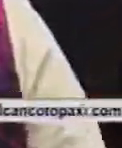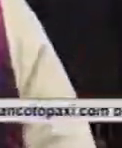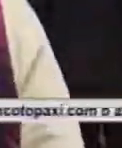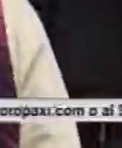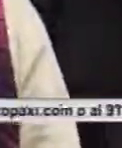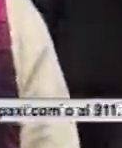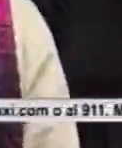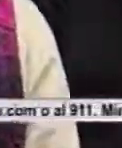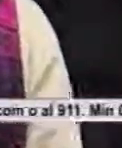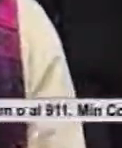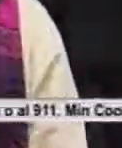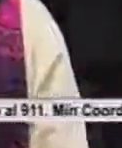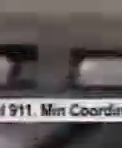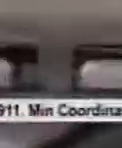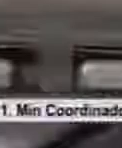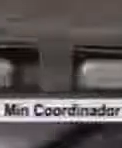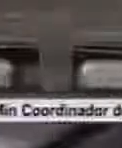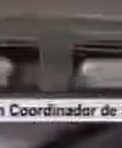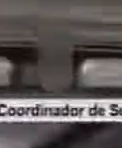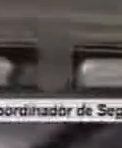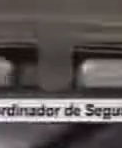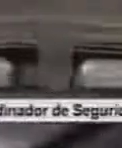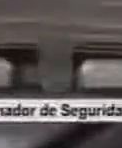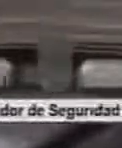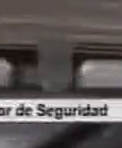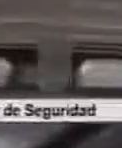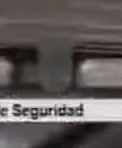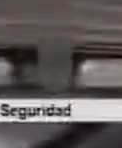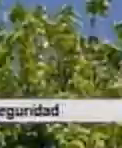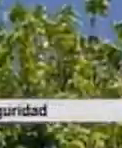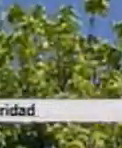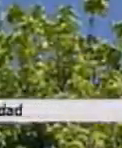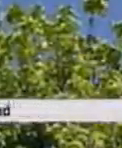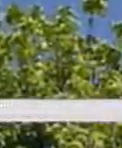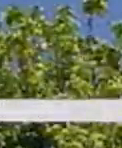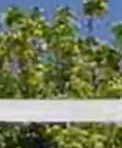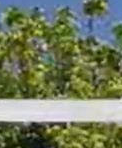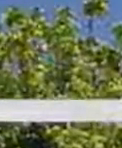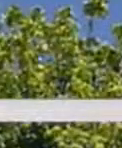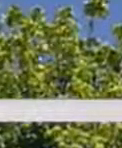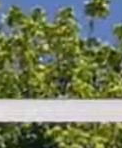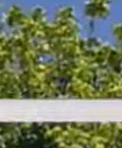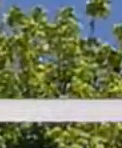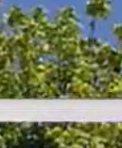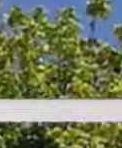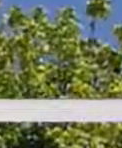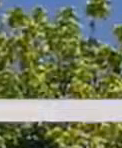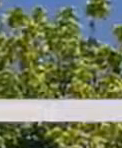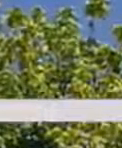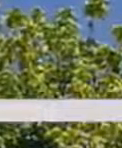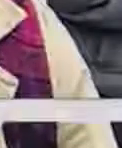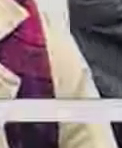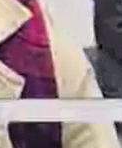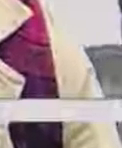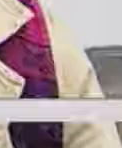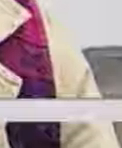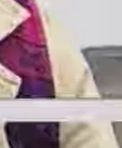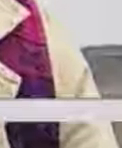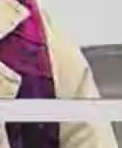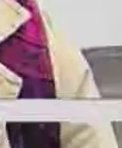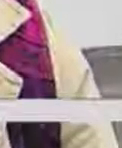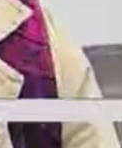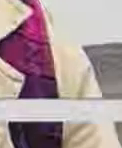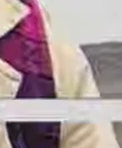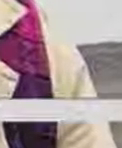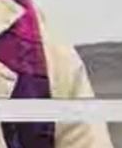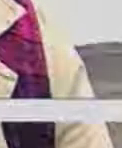dólares. No descarta acceder al seguro de desempleo si continúa sin trabajo. Y si se aprueba el proyecto enviado por el Ejecutivo. Se necesita, pero